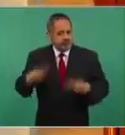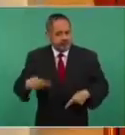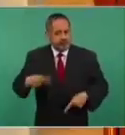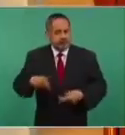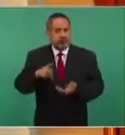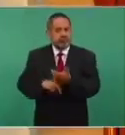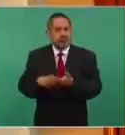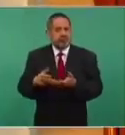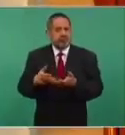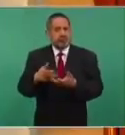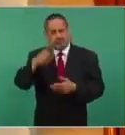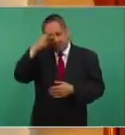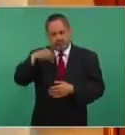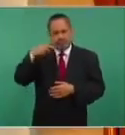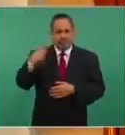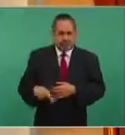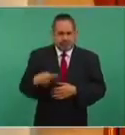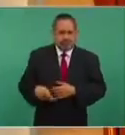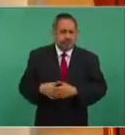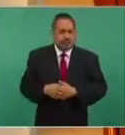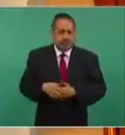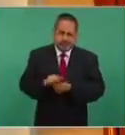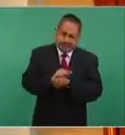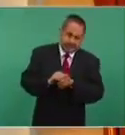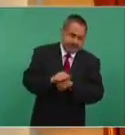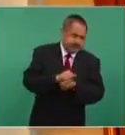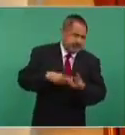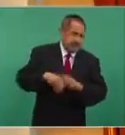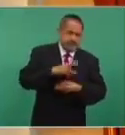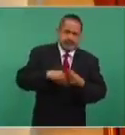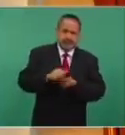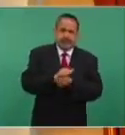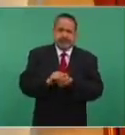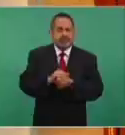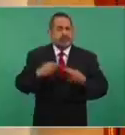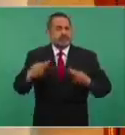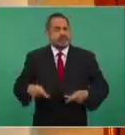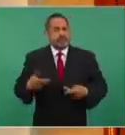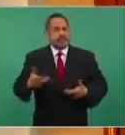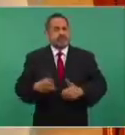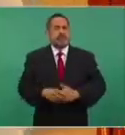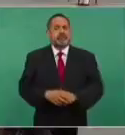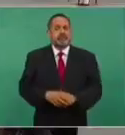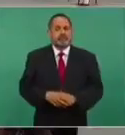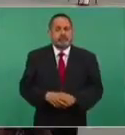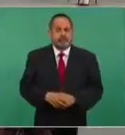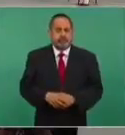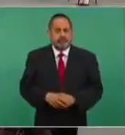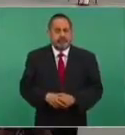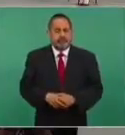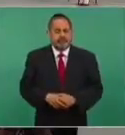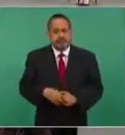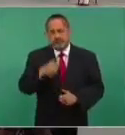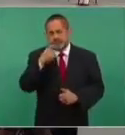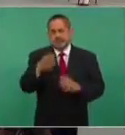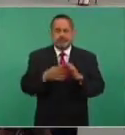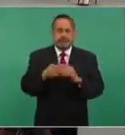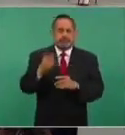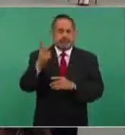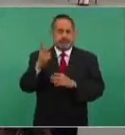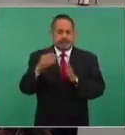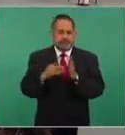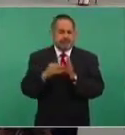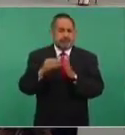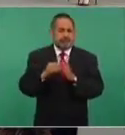interno. Vamos a procesar toda nuestra materia prima. Cuando hablo de 2 millones de barriles